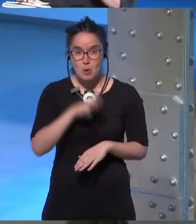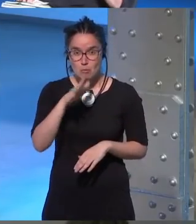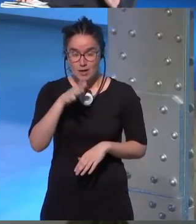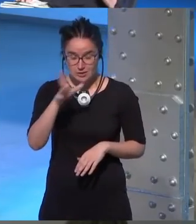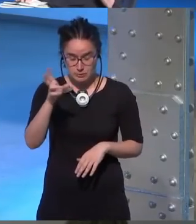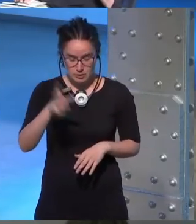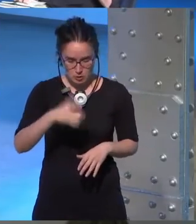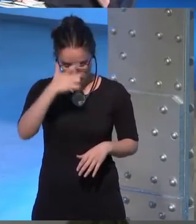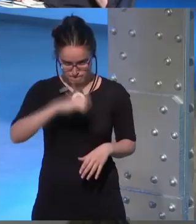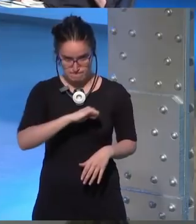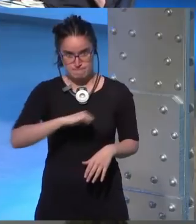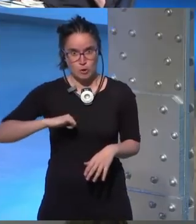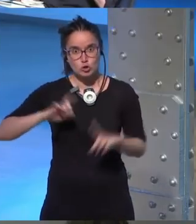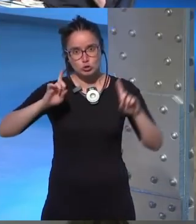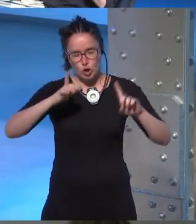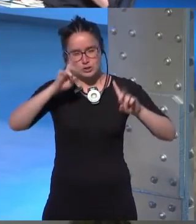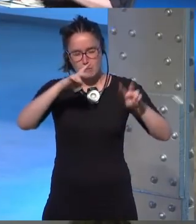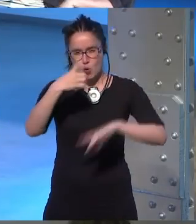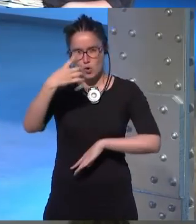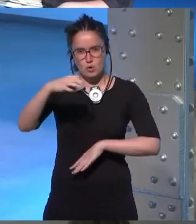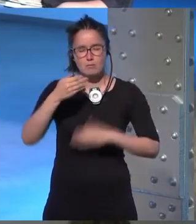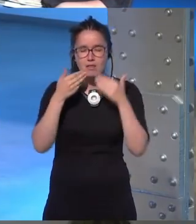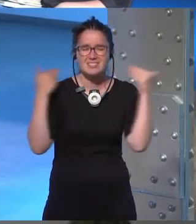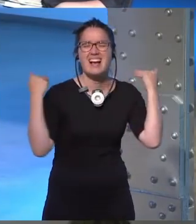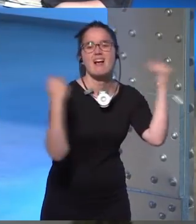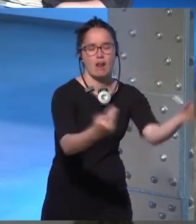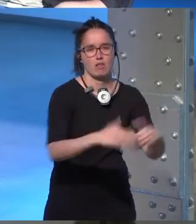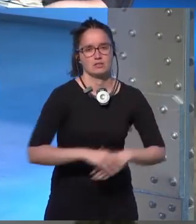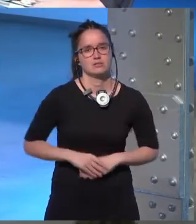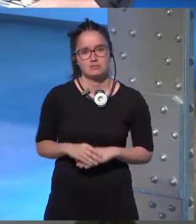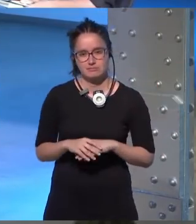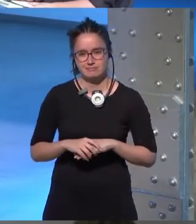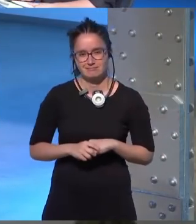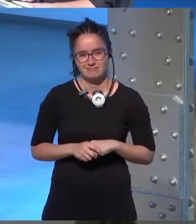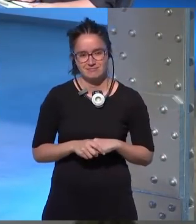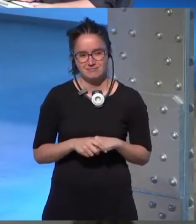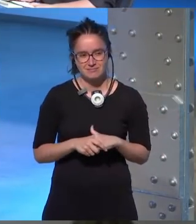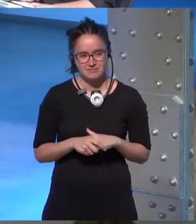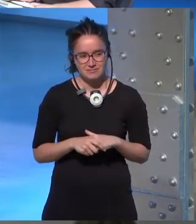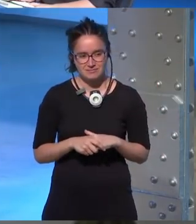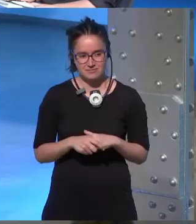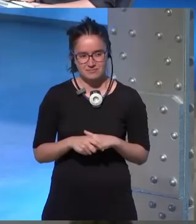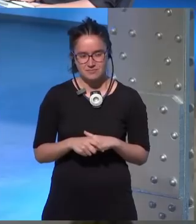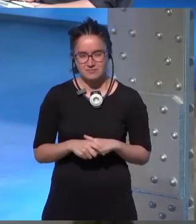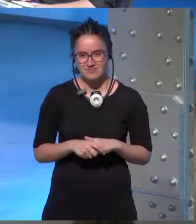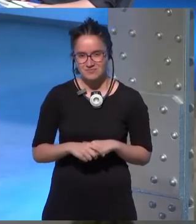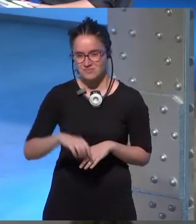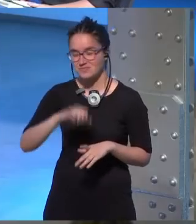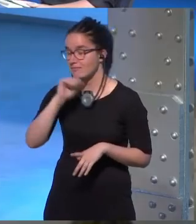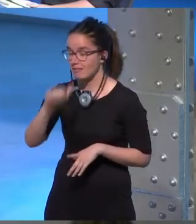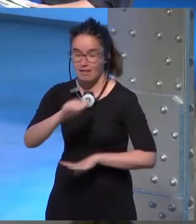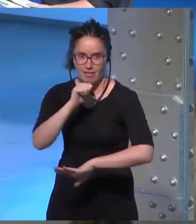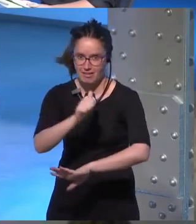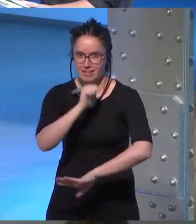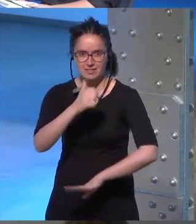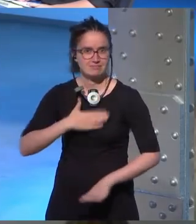vengo aquí personalmente he venido solo para esto para darte las gracias de nada